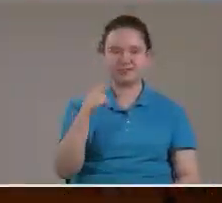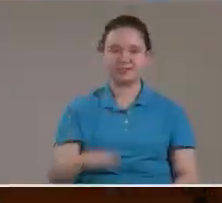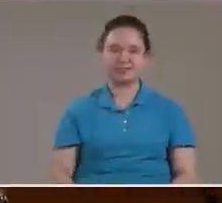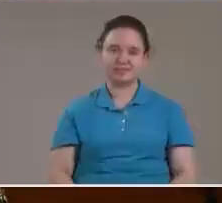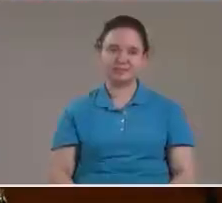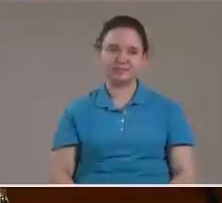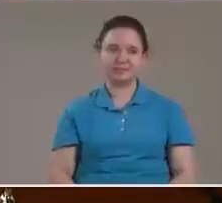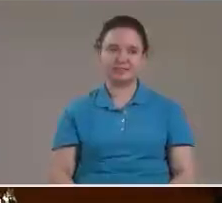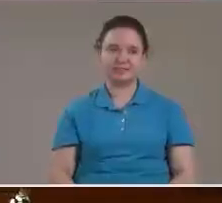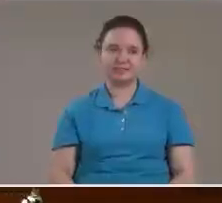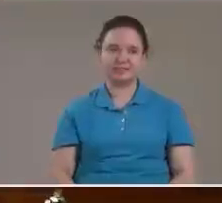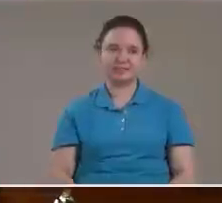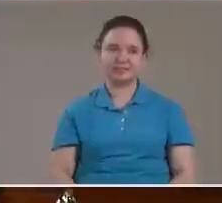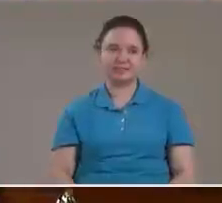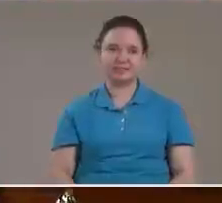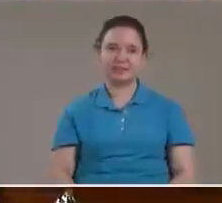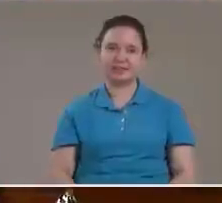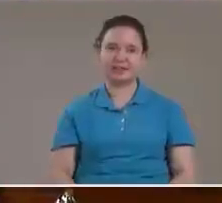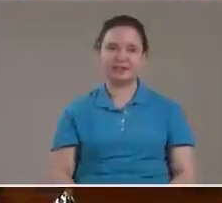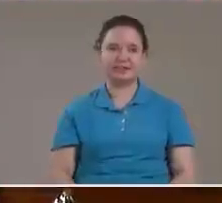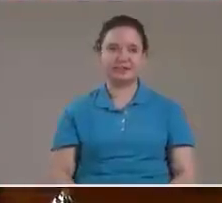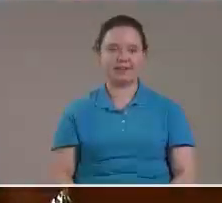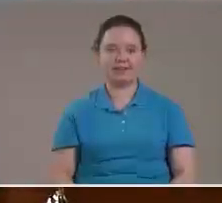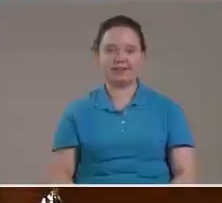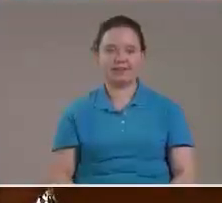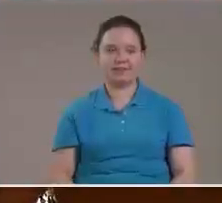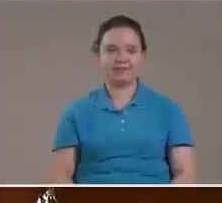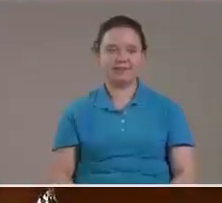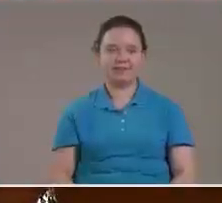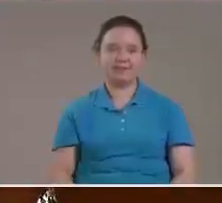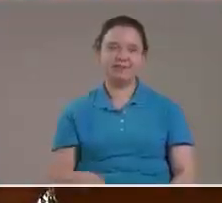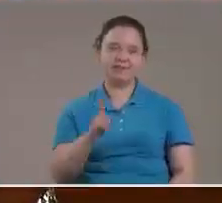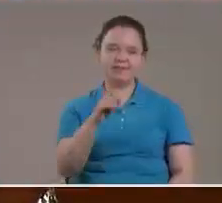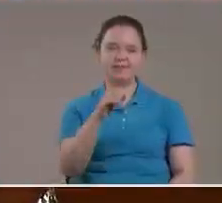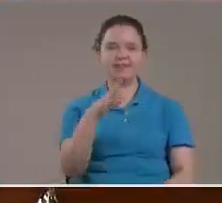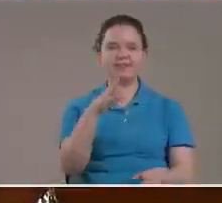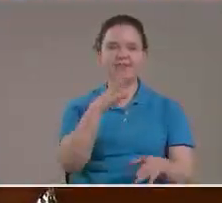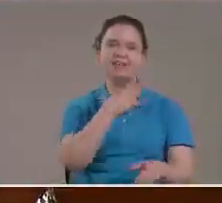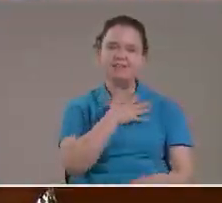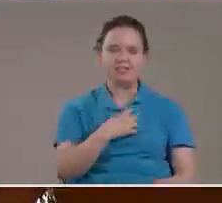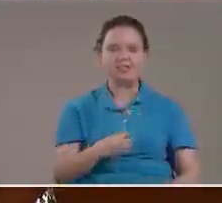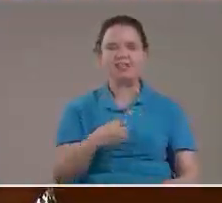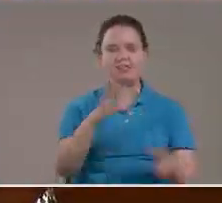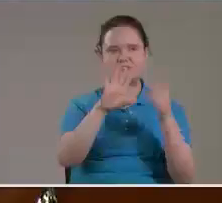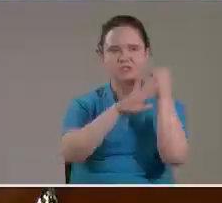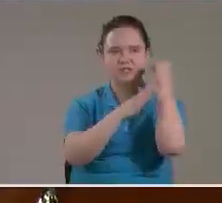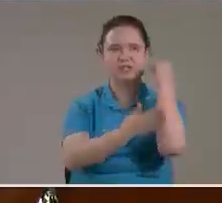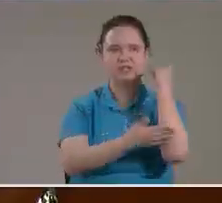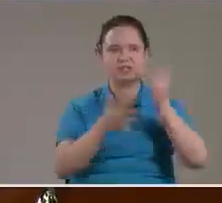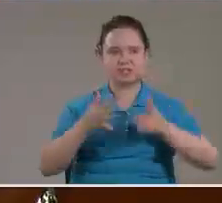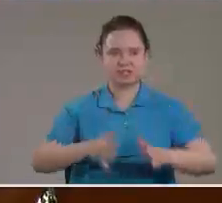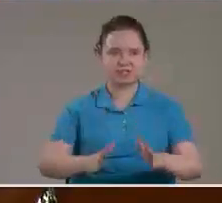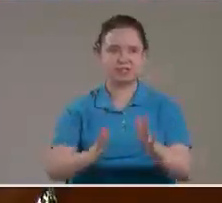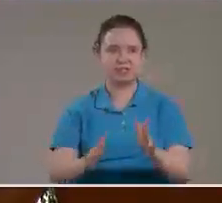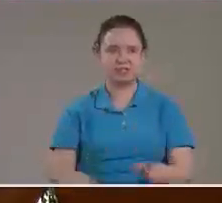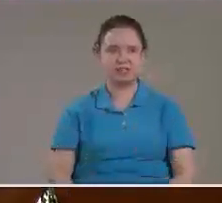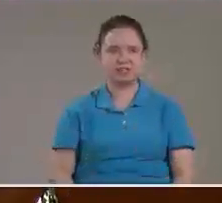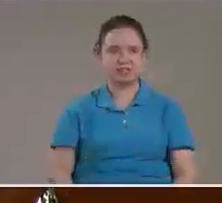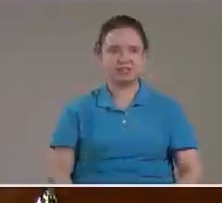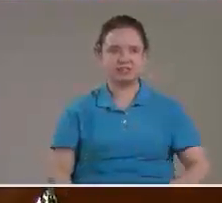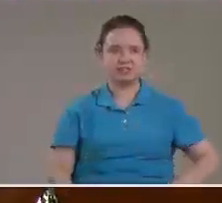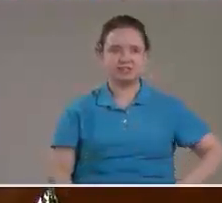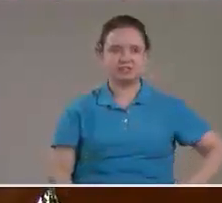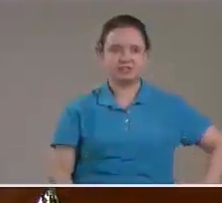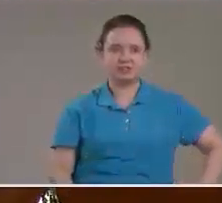O sea Que te llevó el río Más o menos Fue normal Tuve normal Si Gloria